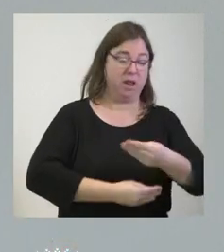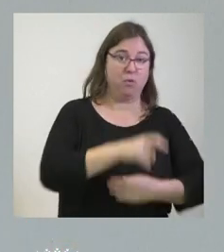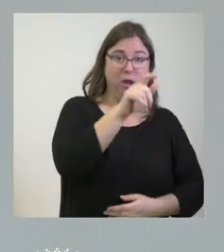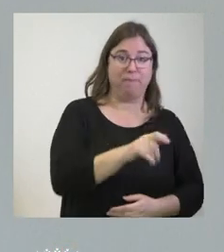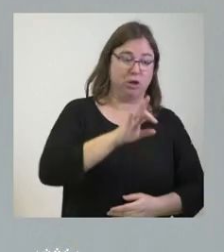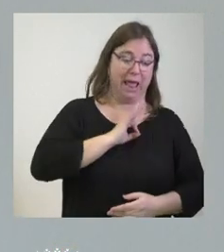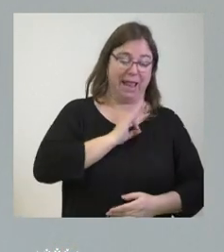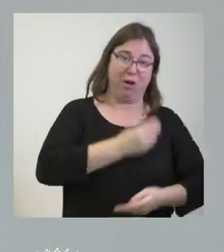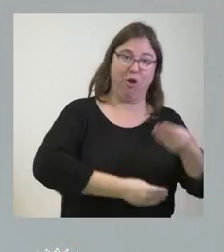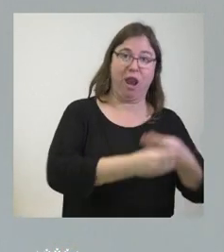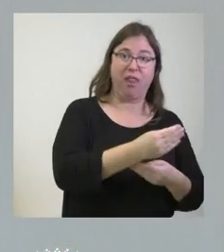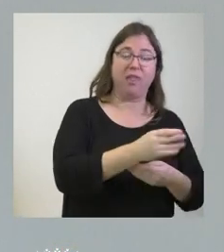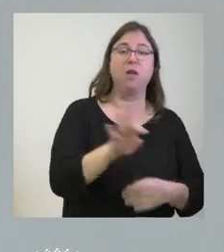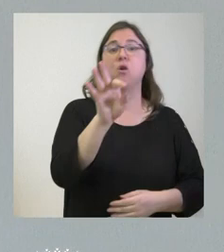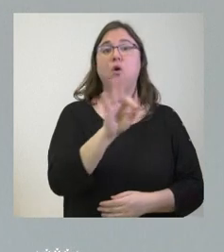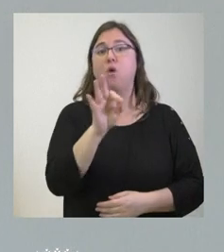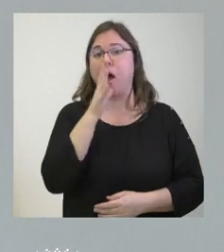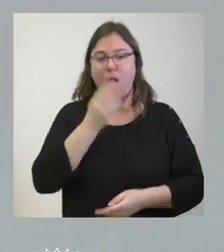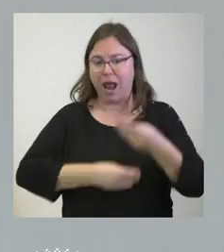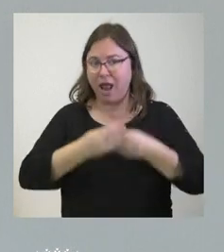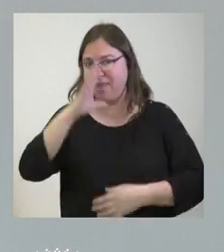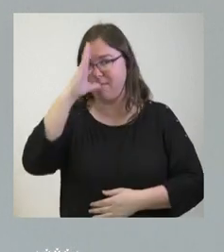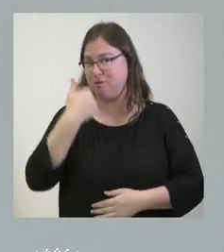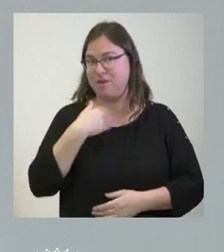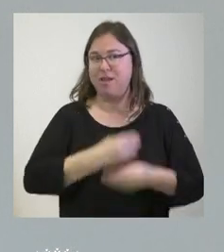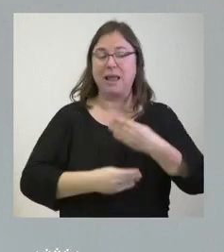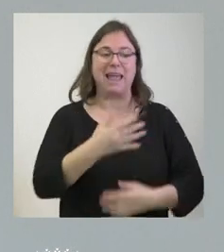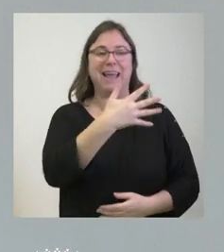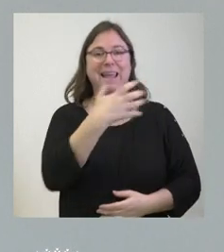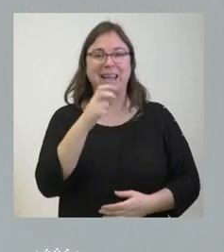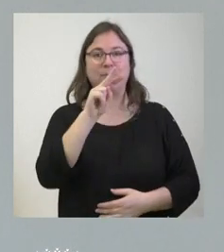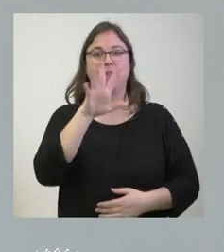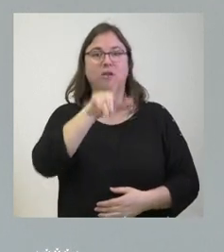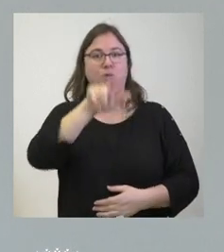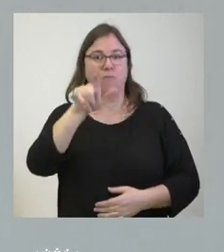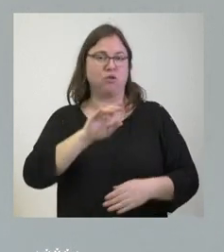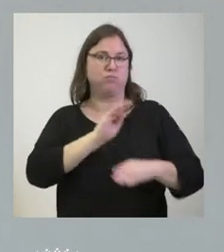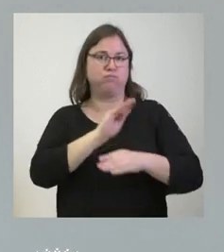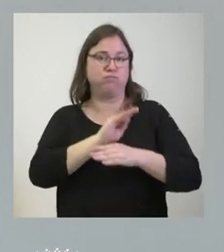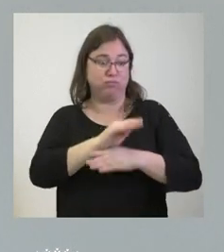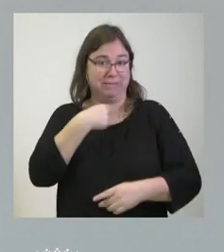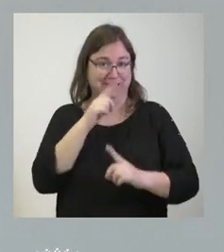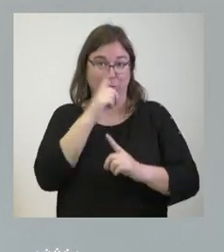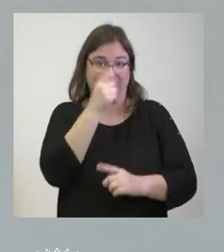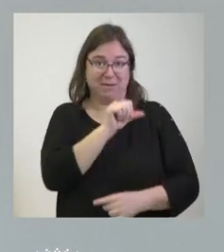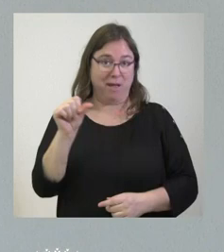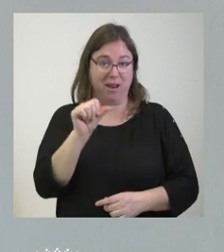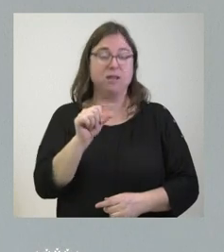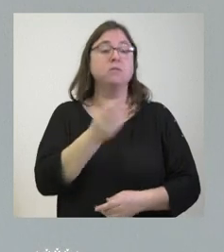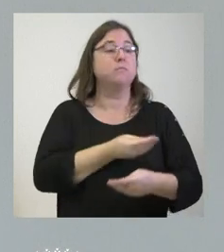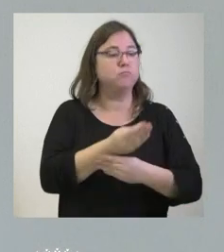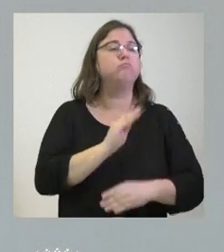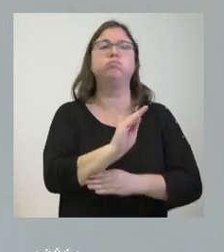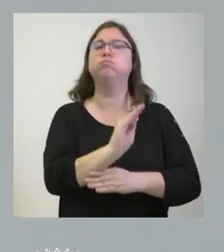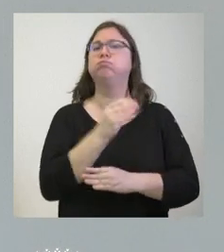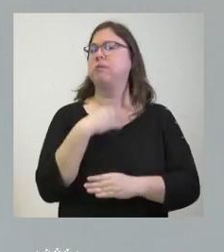en enero o de las que están naciendo ya en el mes de febrero y tenemos 525 ayudas solo en la primera semana pues están pudiendo recibir